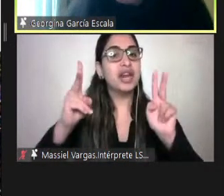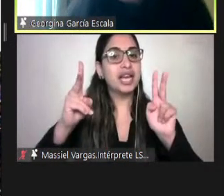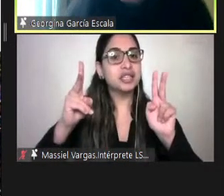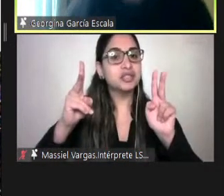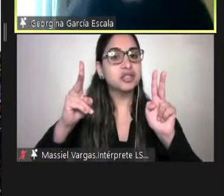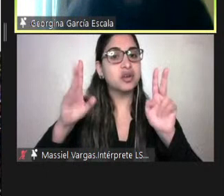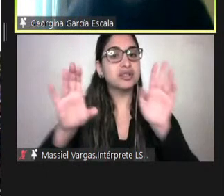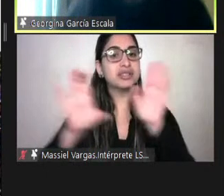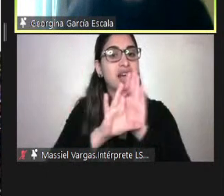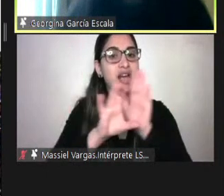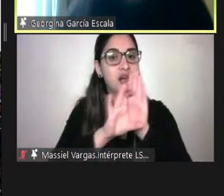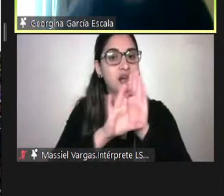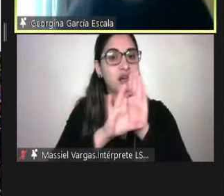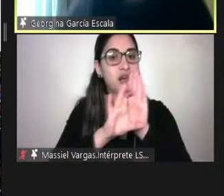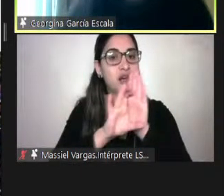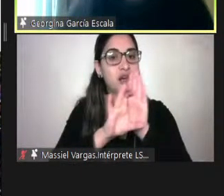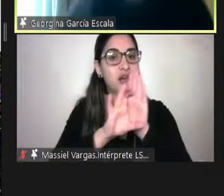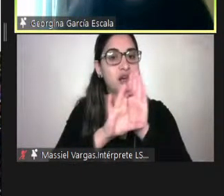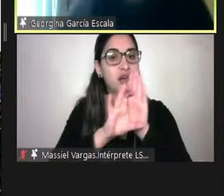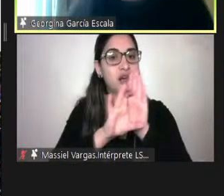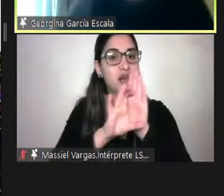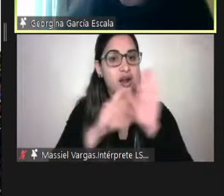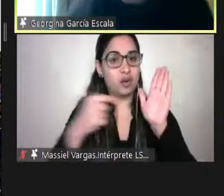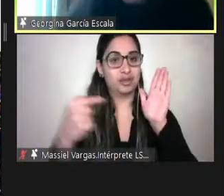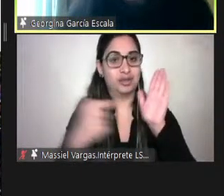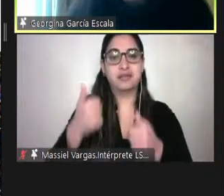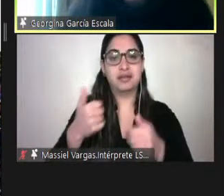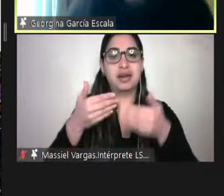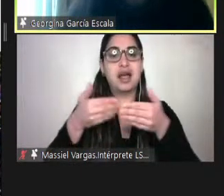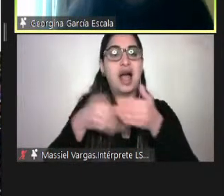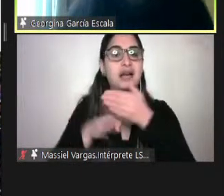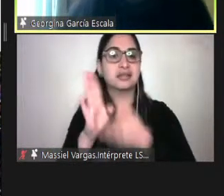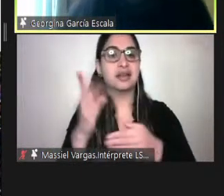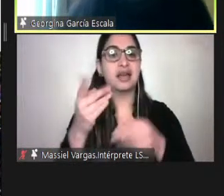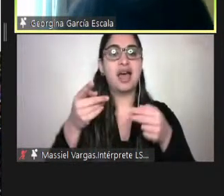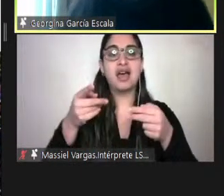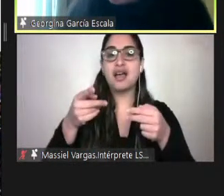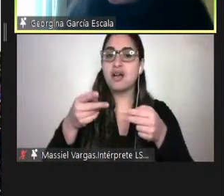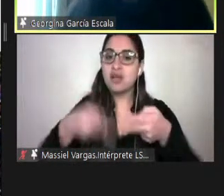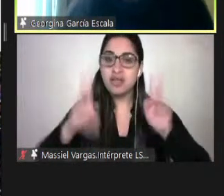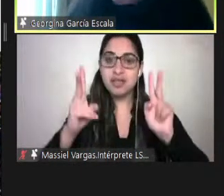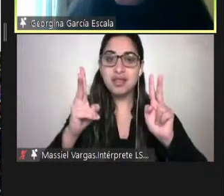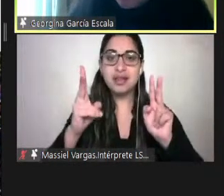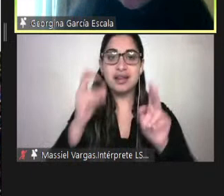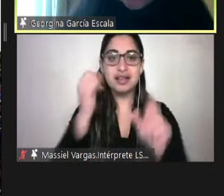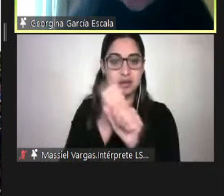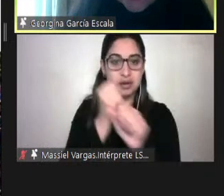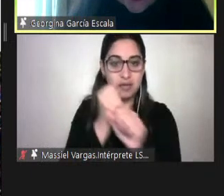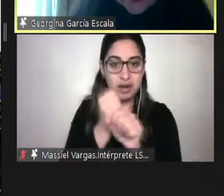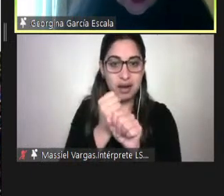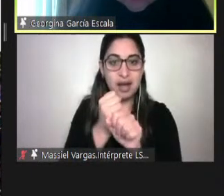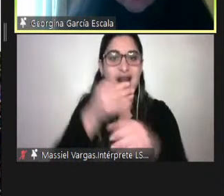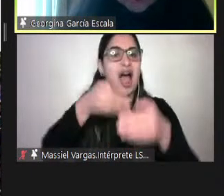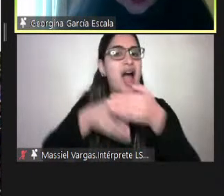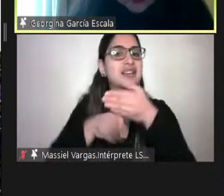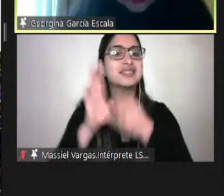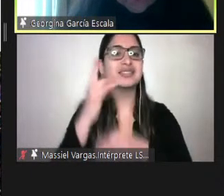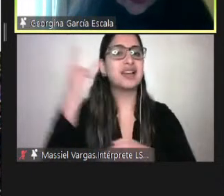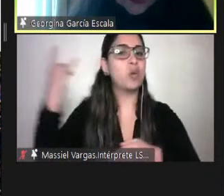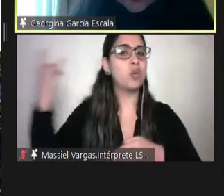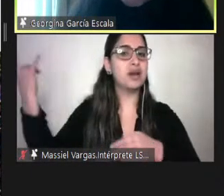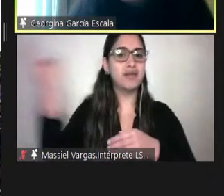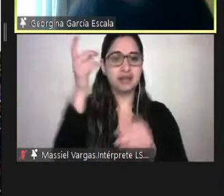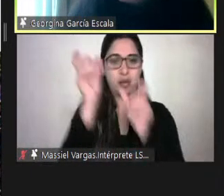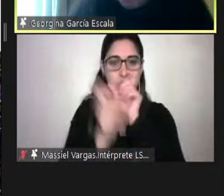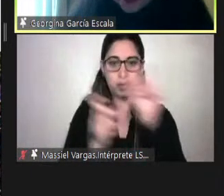accesible en todo el país, ley de cuidadores con derechos laborales, accesibilidad universal, también como lo